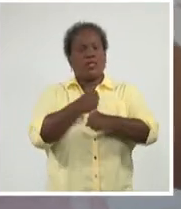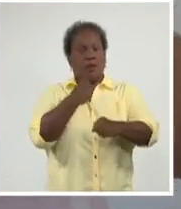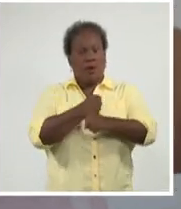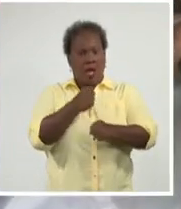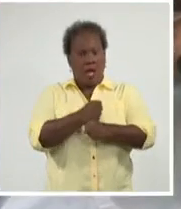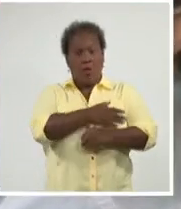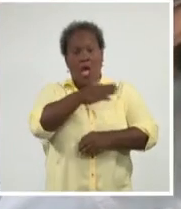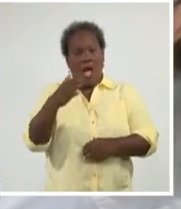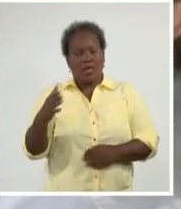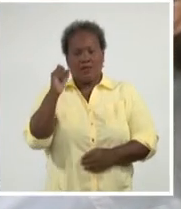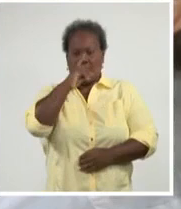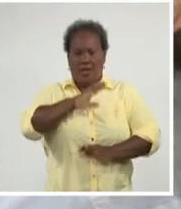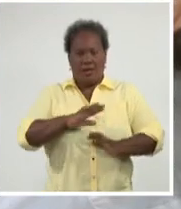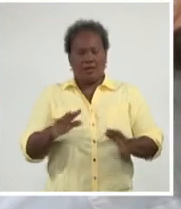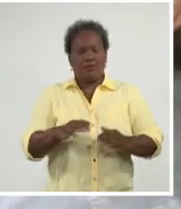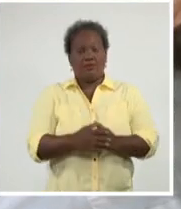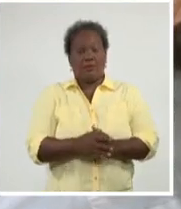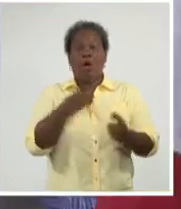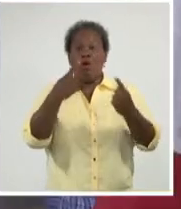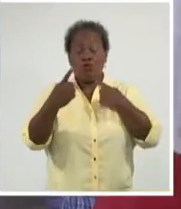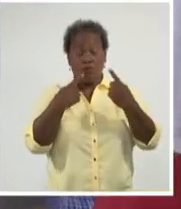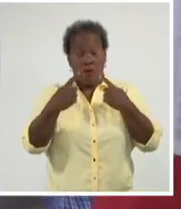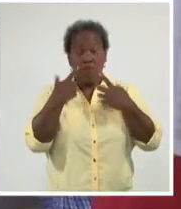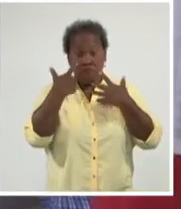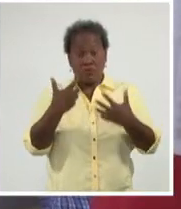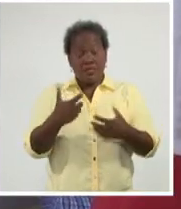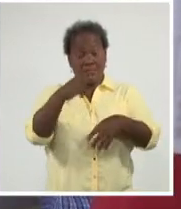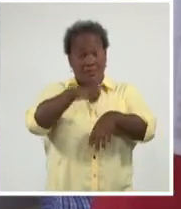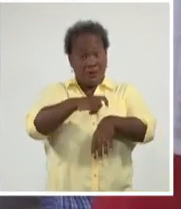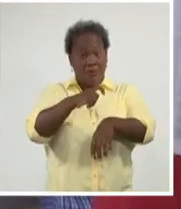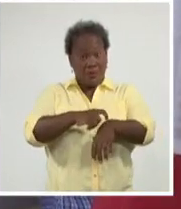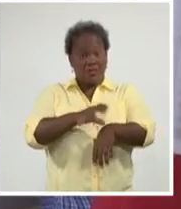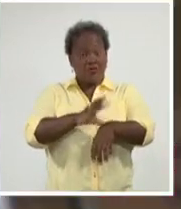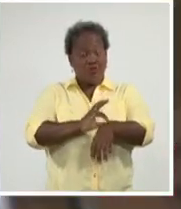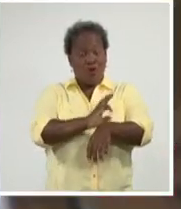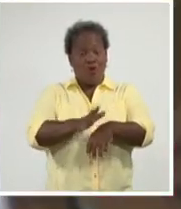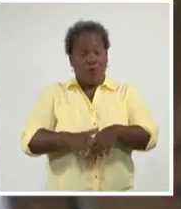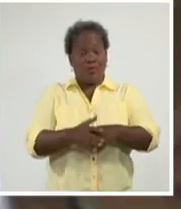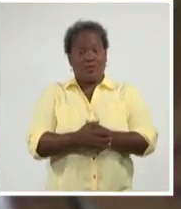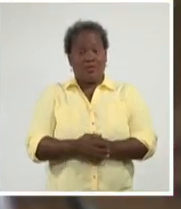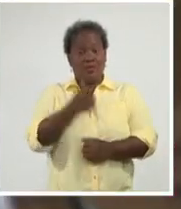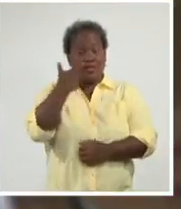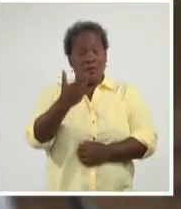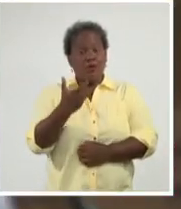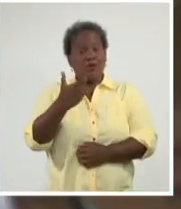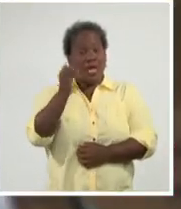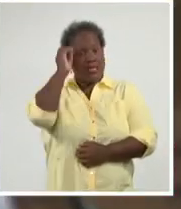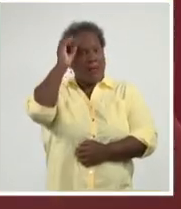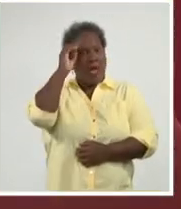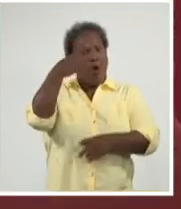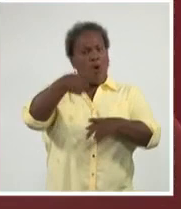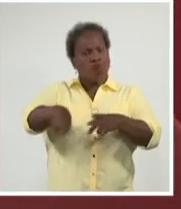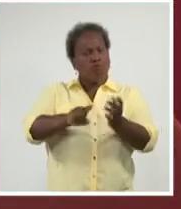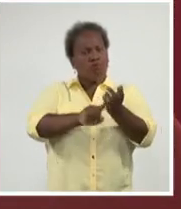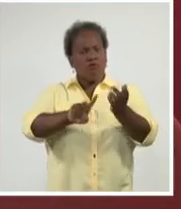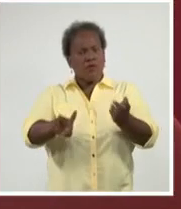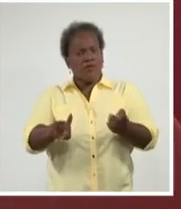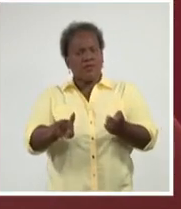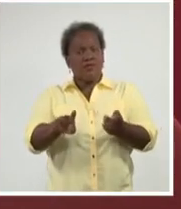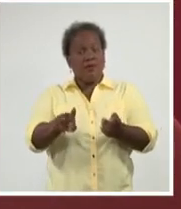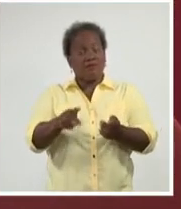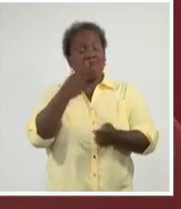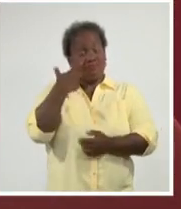hasta el último minuto. Diálogo necesario en tiempos de COVID-19. Vale retomar iniciativas de otros territorios y, lo más